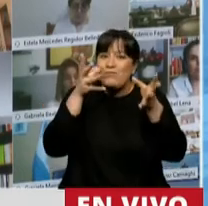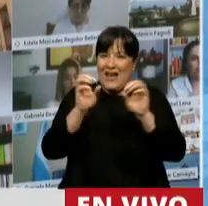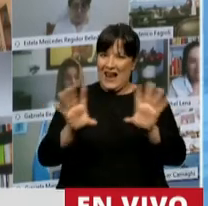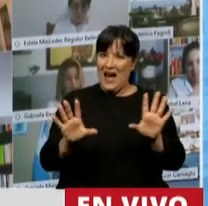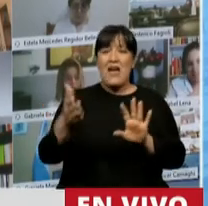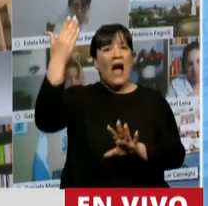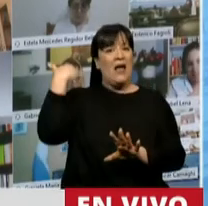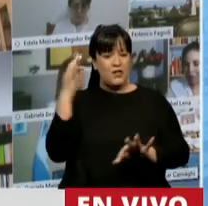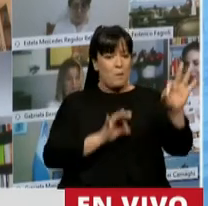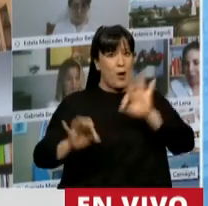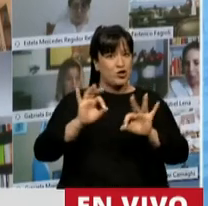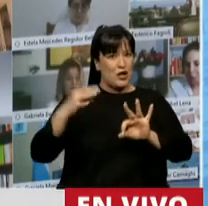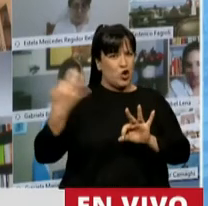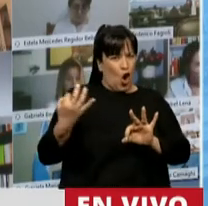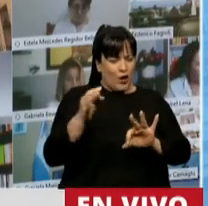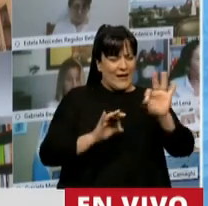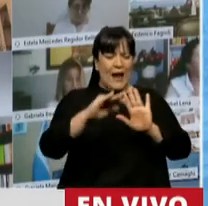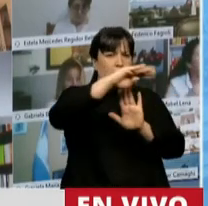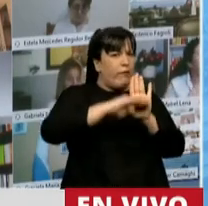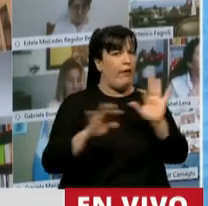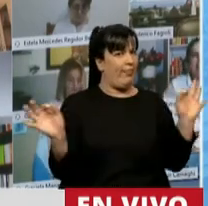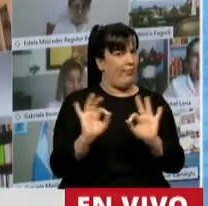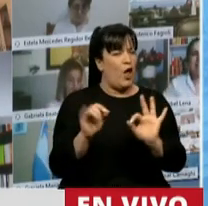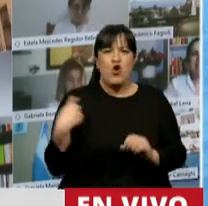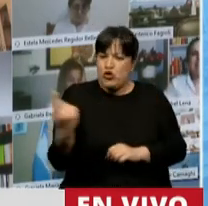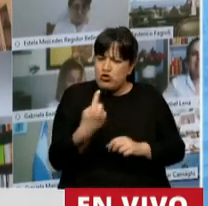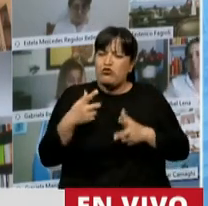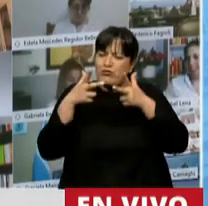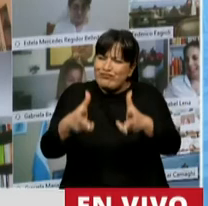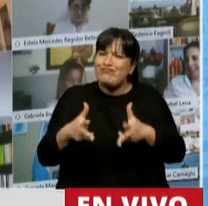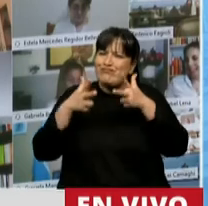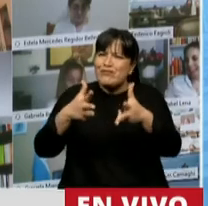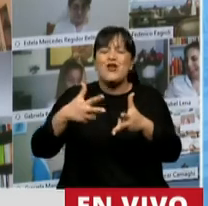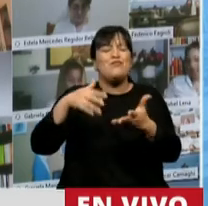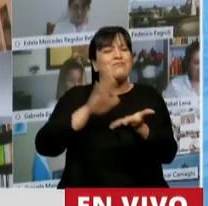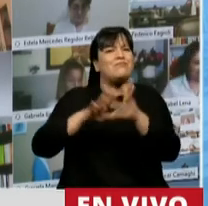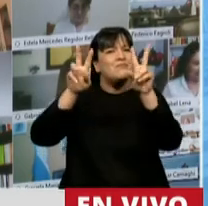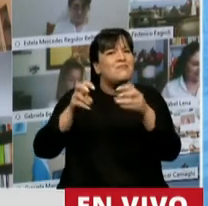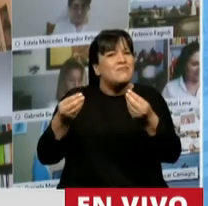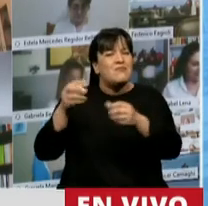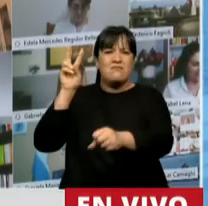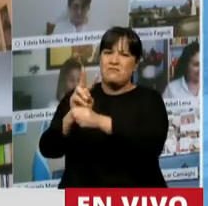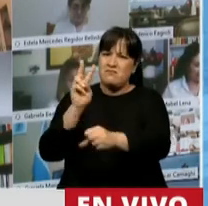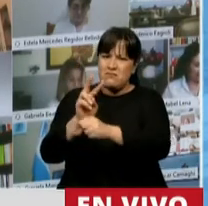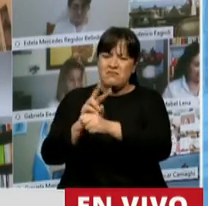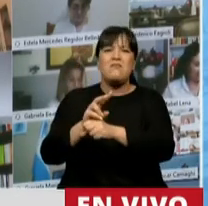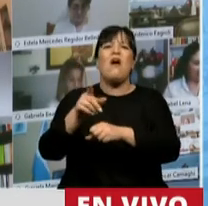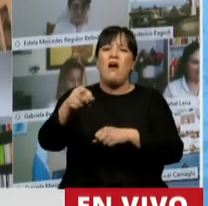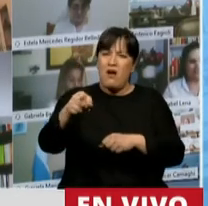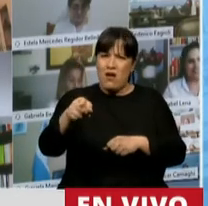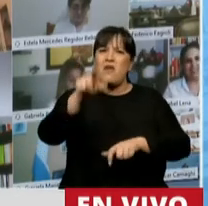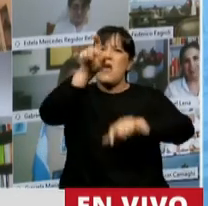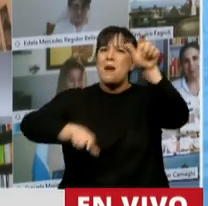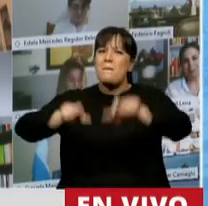no estaba todo el planteo que nosotros venimos haciendo en relación a la protección del interés económico del